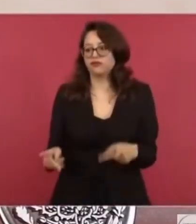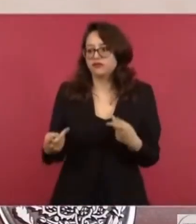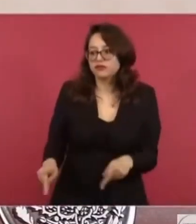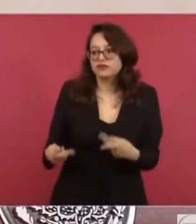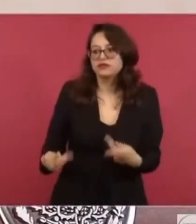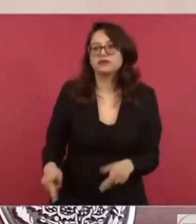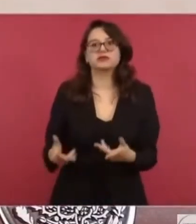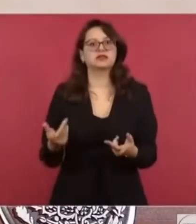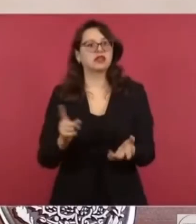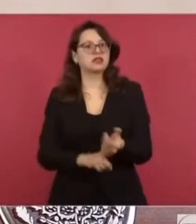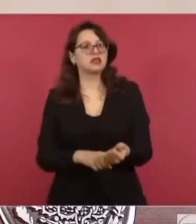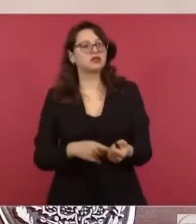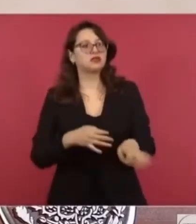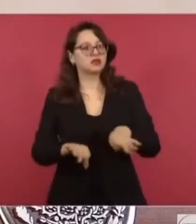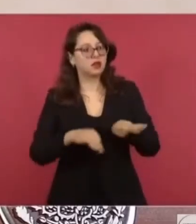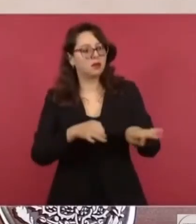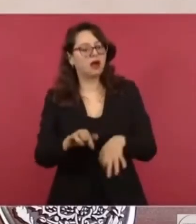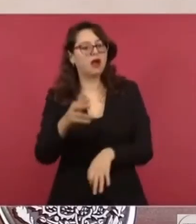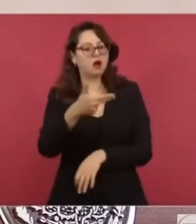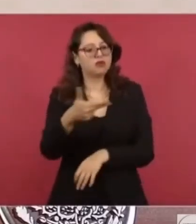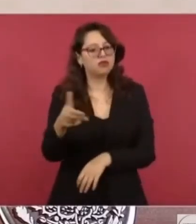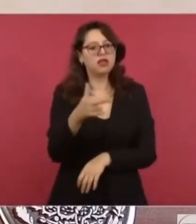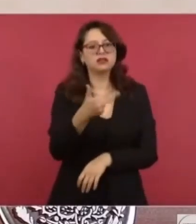en hoteles, en restaurantes.